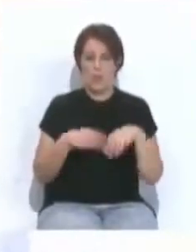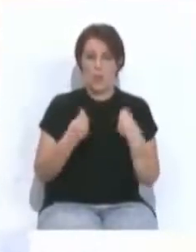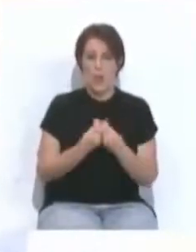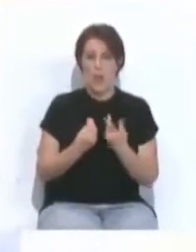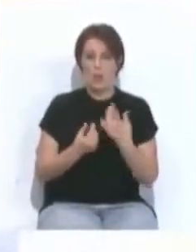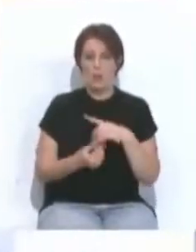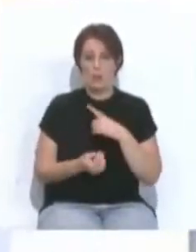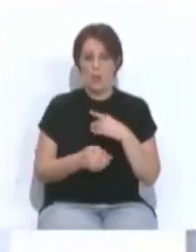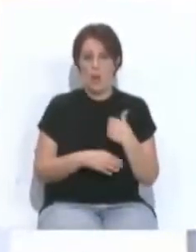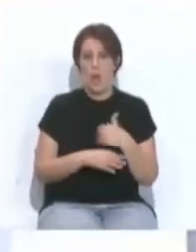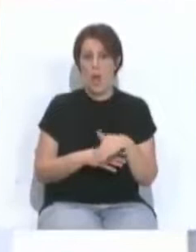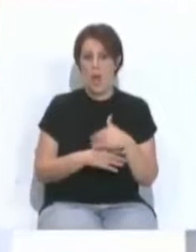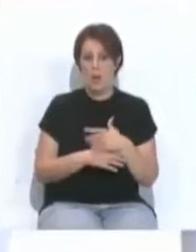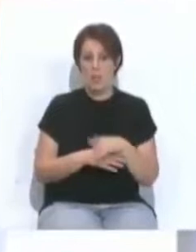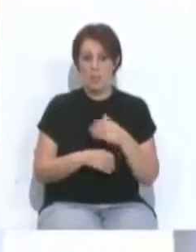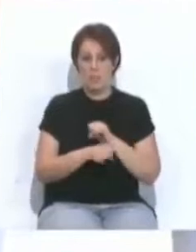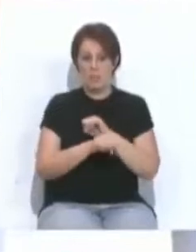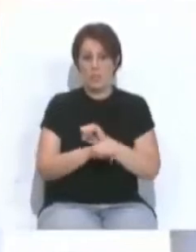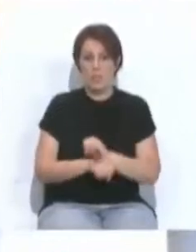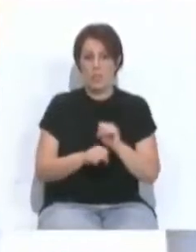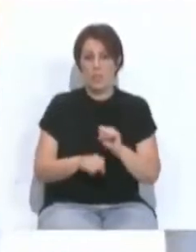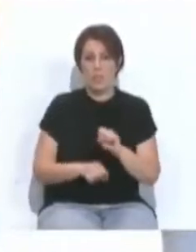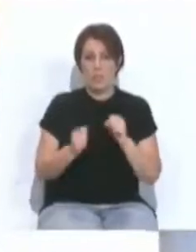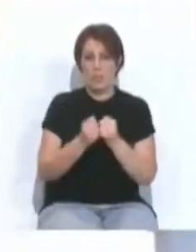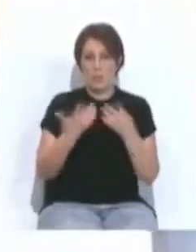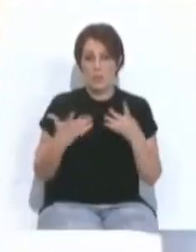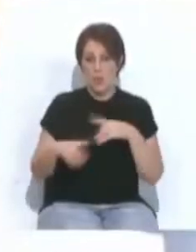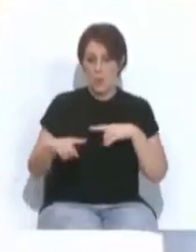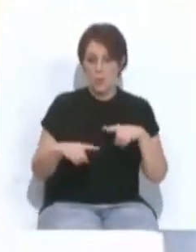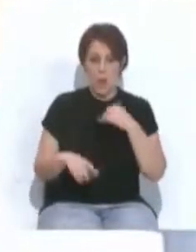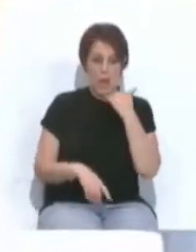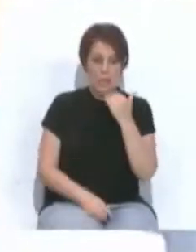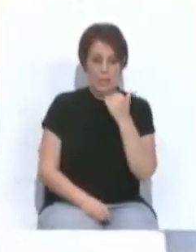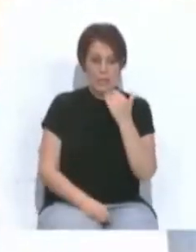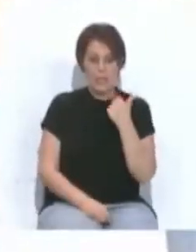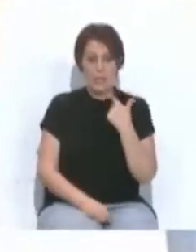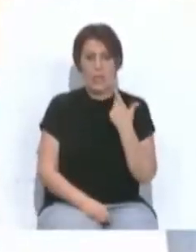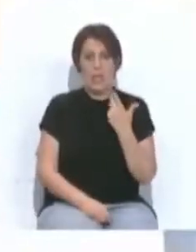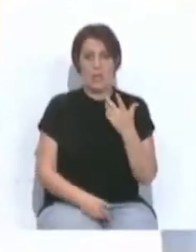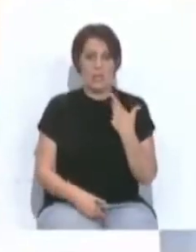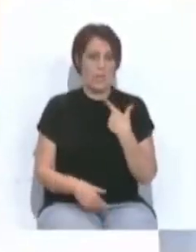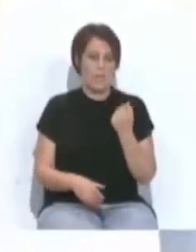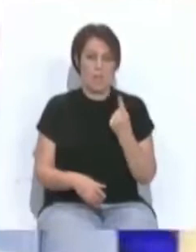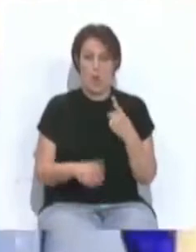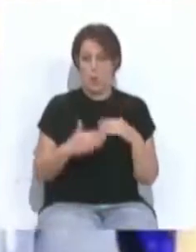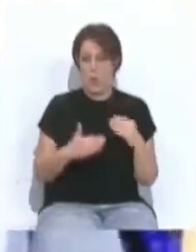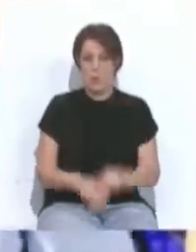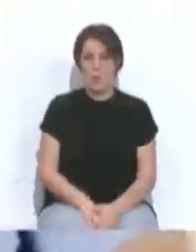nos vamos a quedar a la calle unos 29 monitores y cerca de mi usuario. Claro que no...